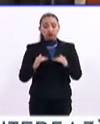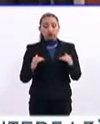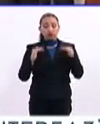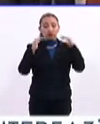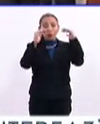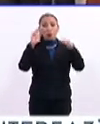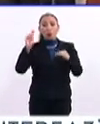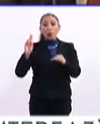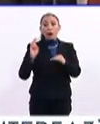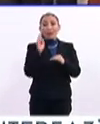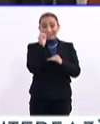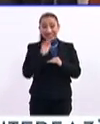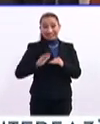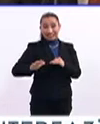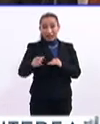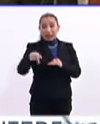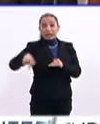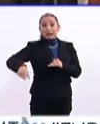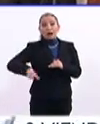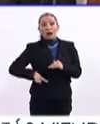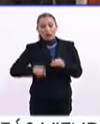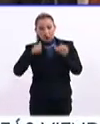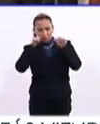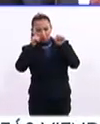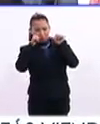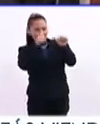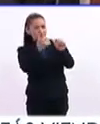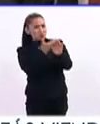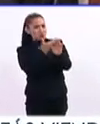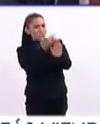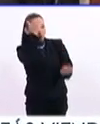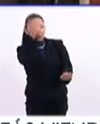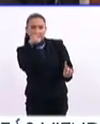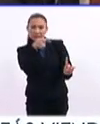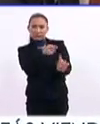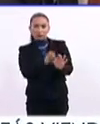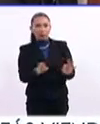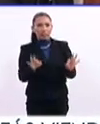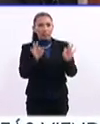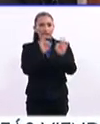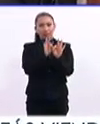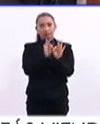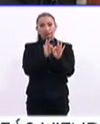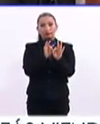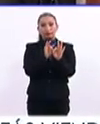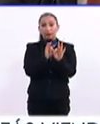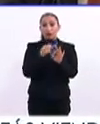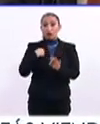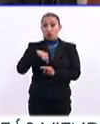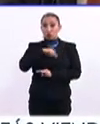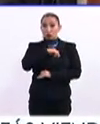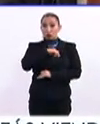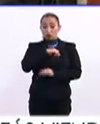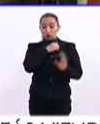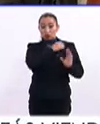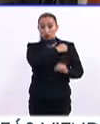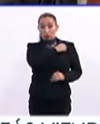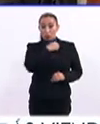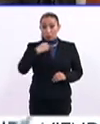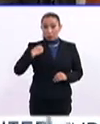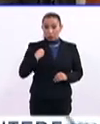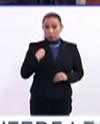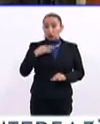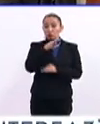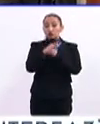tiene para este gobierno un papel protagónico. Nuestro compromiso es que